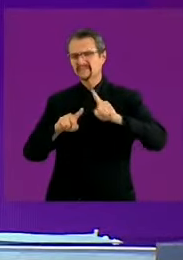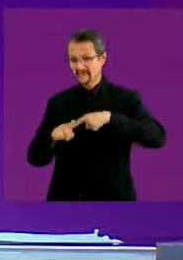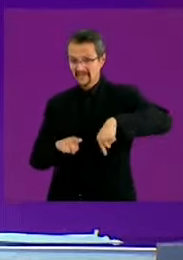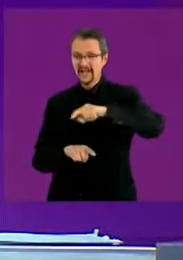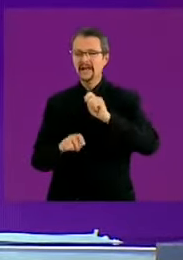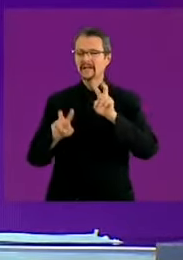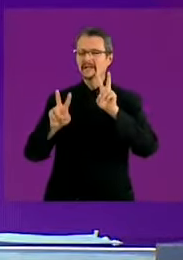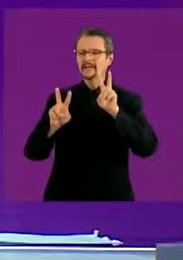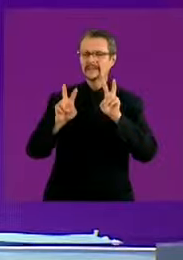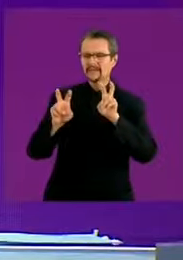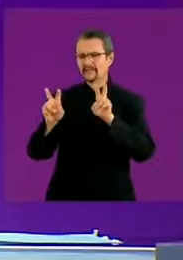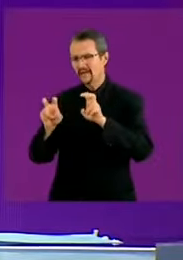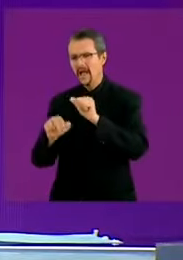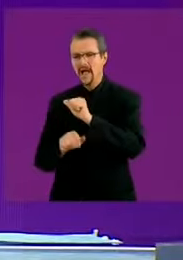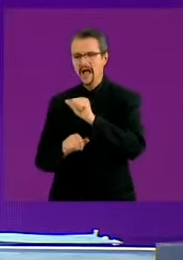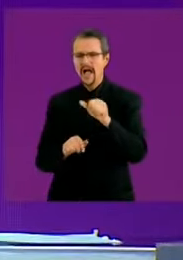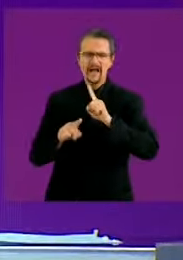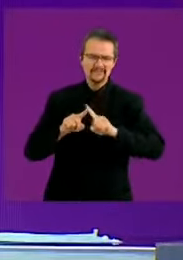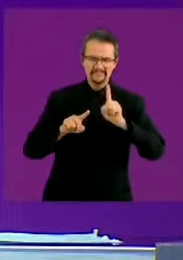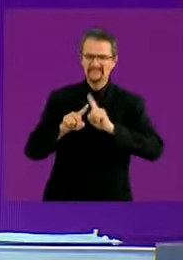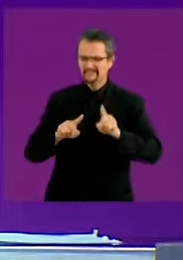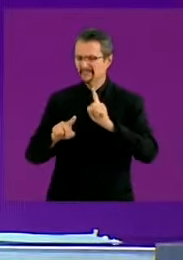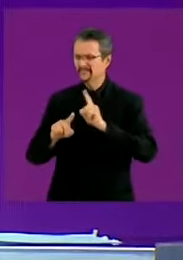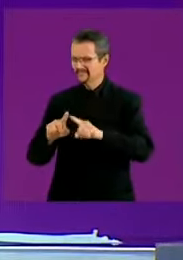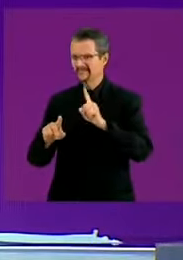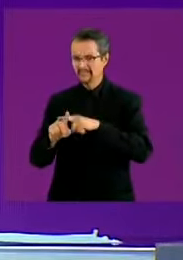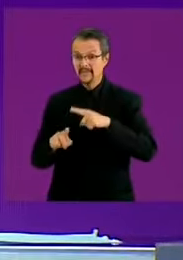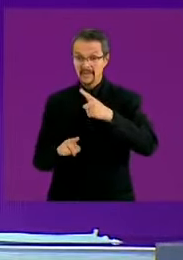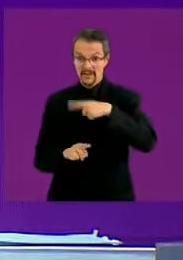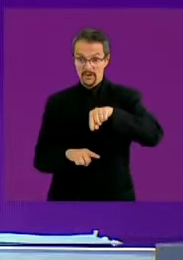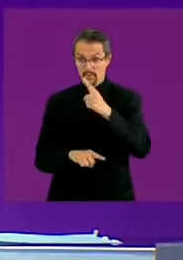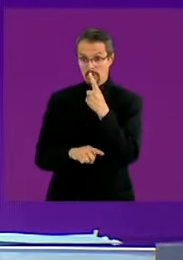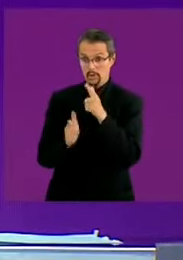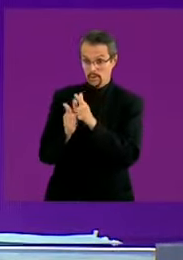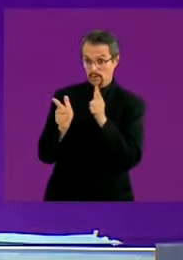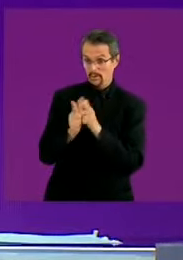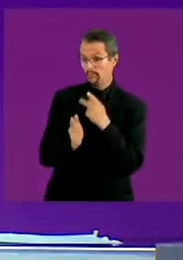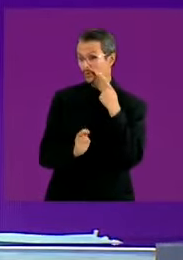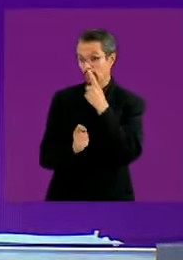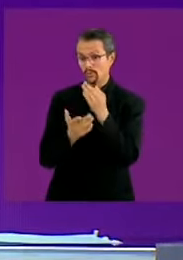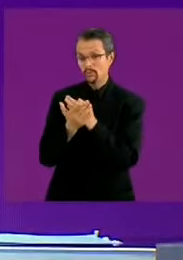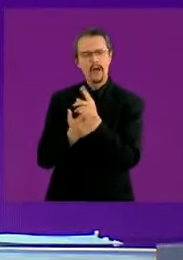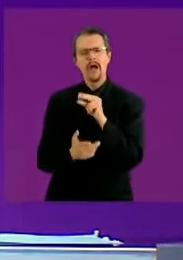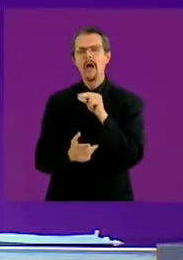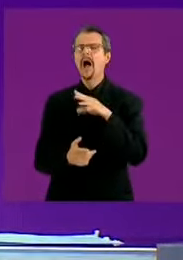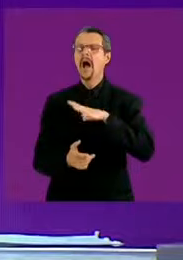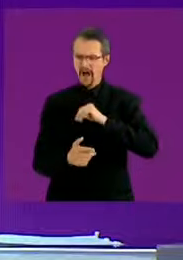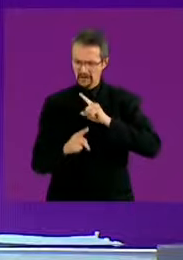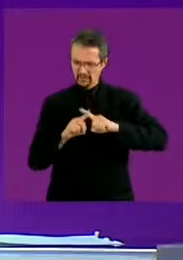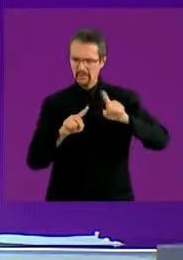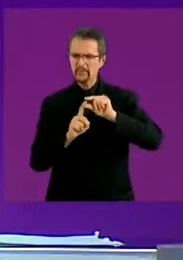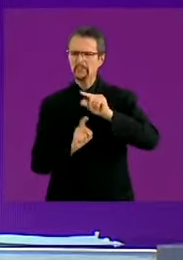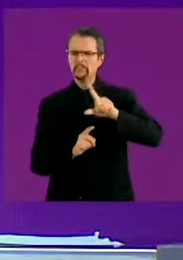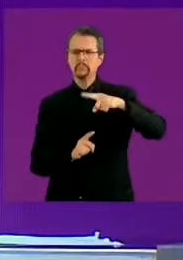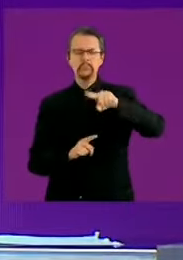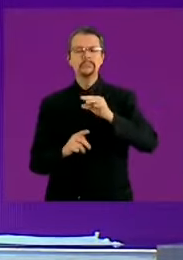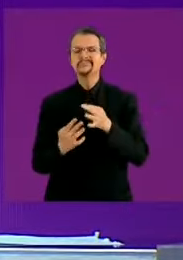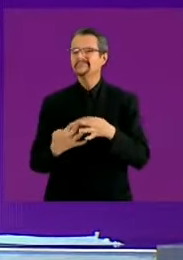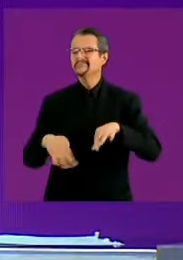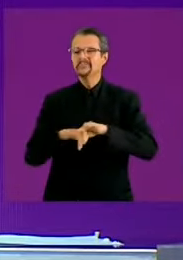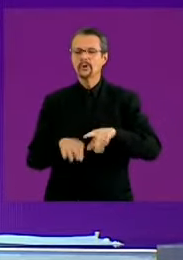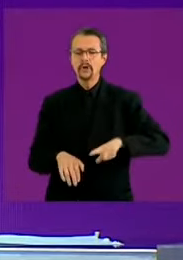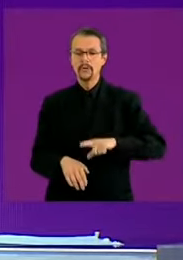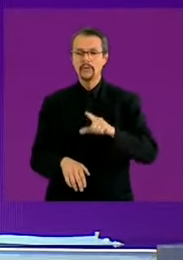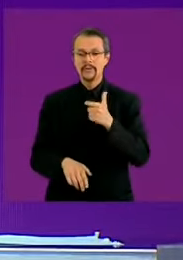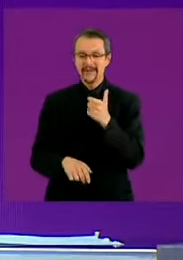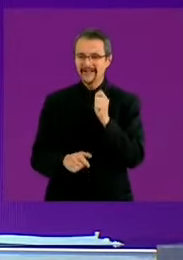plural, no solamente vienen de Morena. Lo primero que tiene que haber es austeridad republicana porque no puede haber lujos